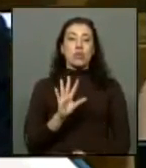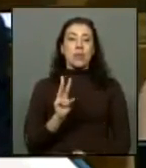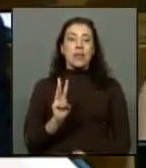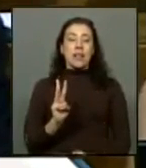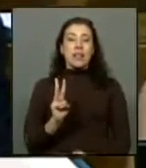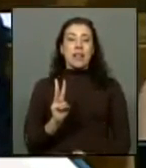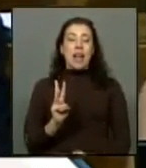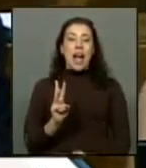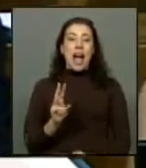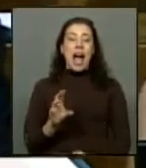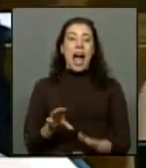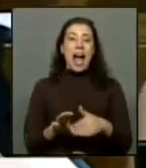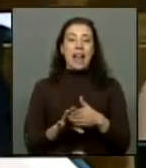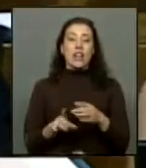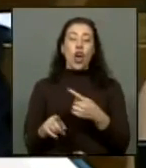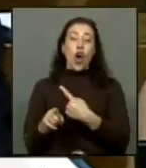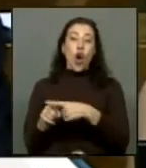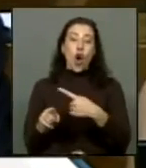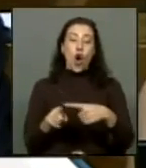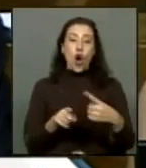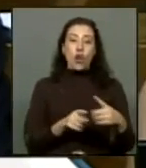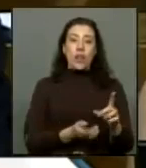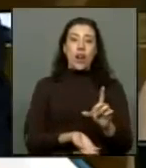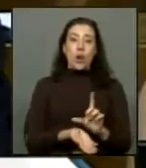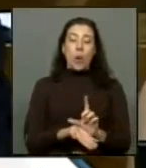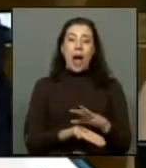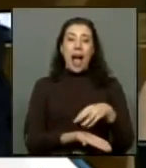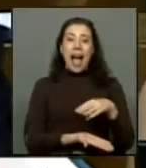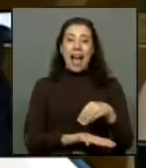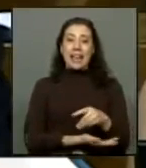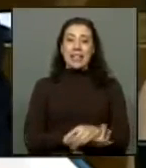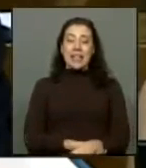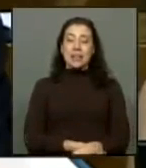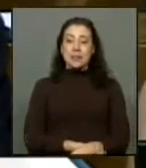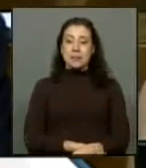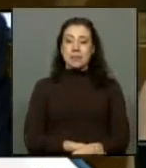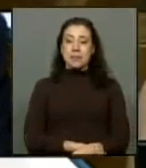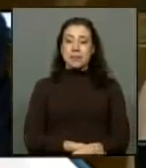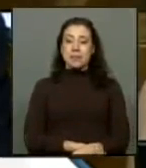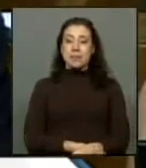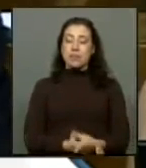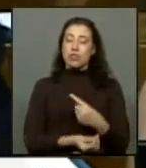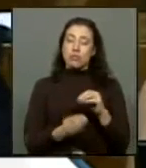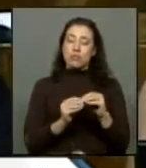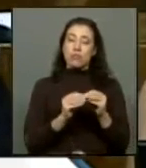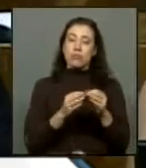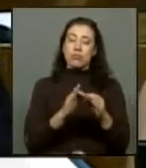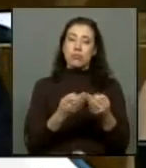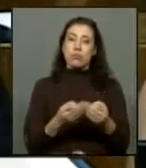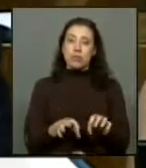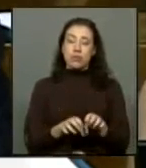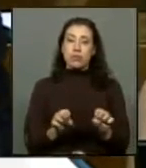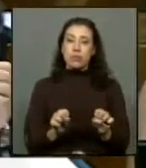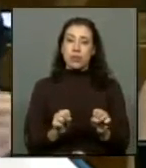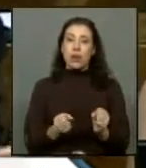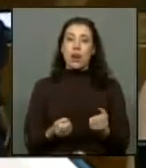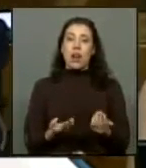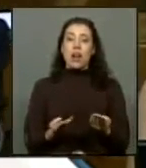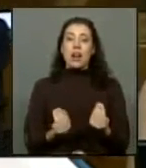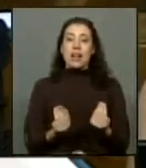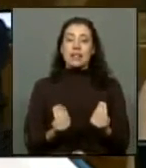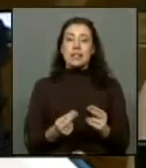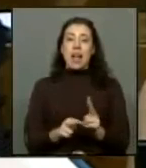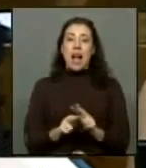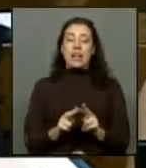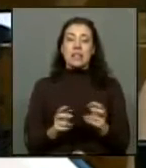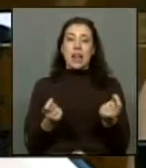de los artesanos y otras de la zona de Arica, y hemos llegado a la conclusión de la necesidad de hacer